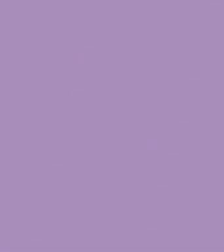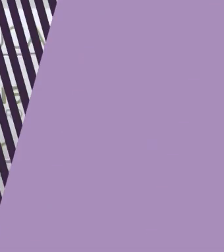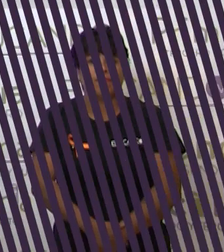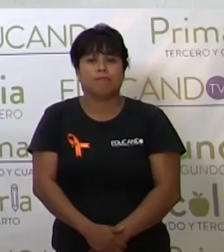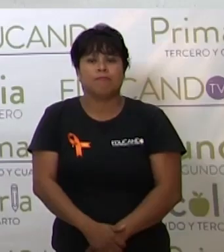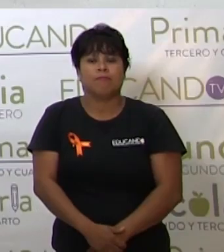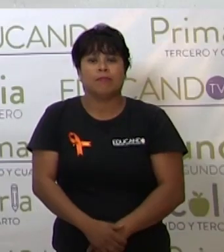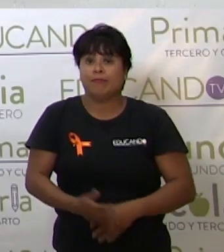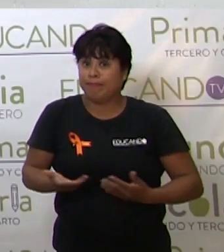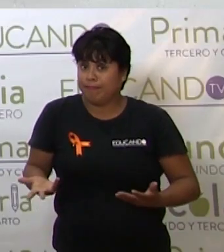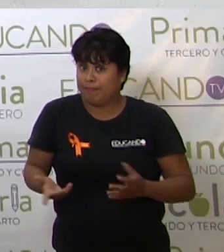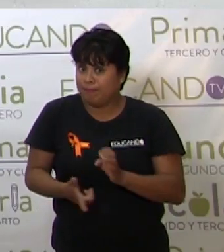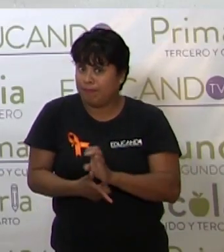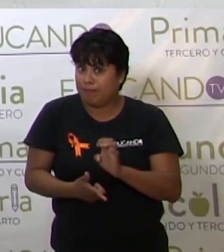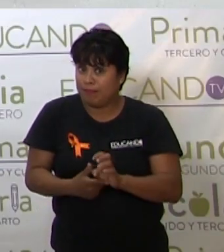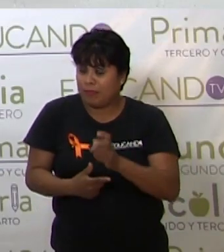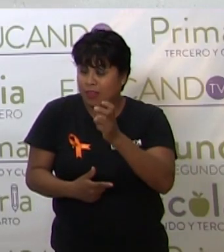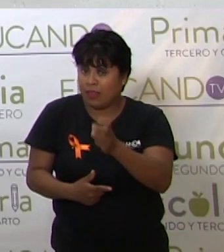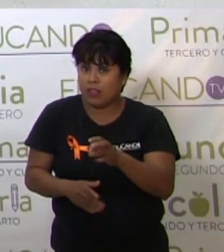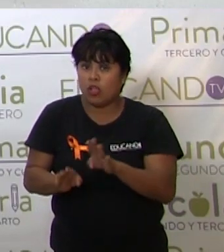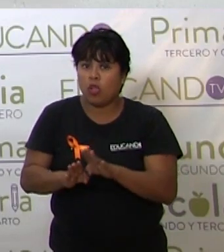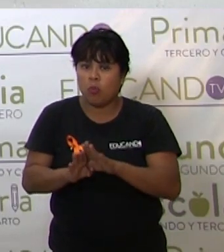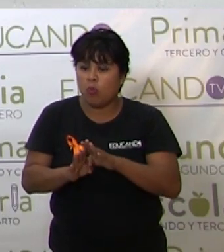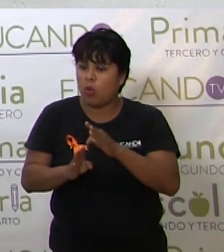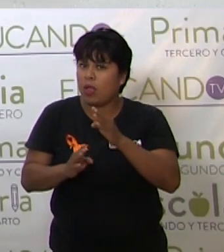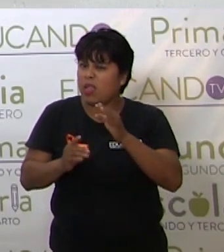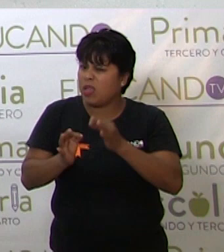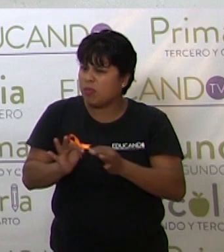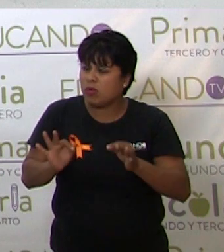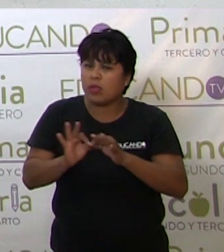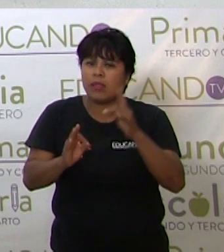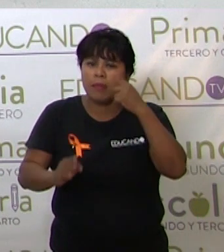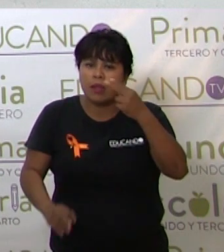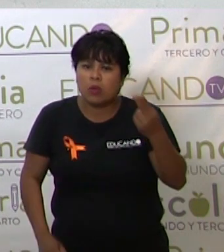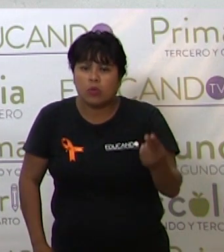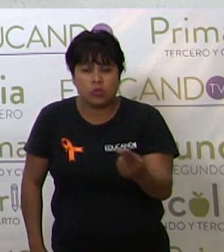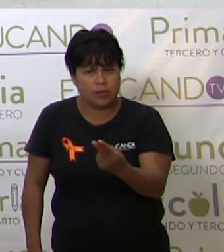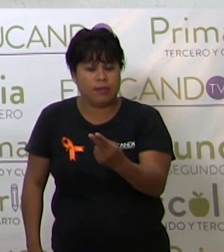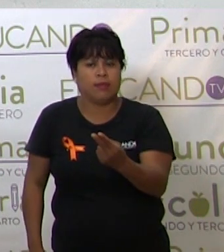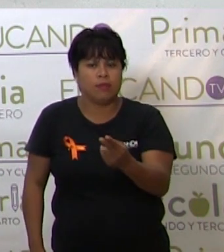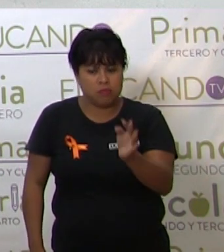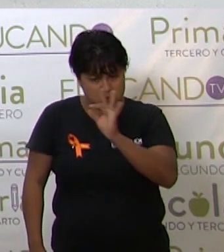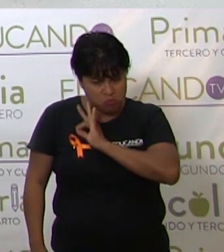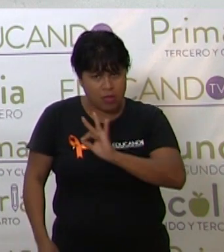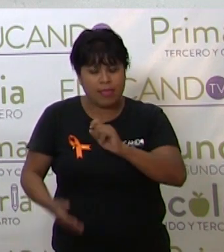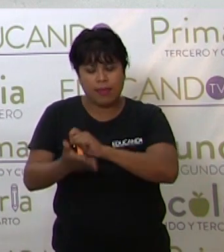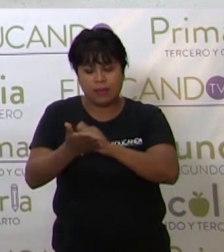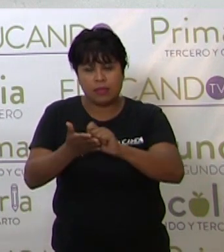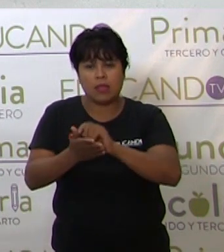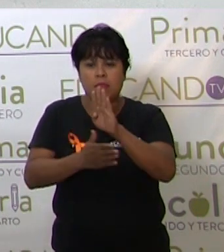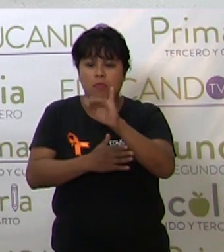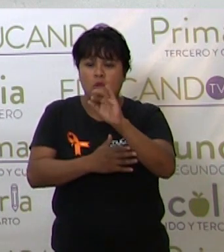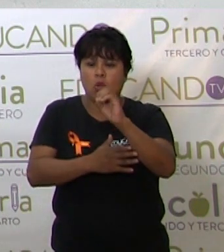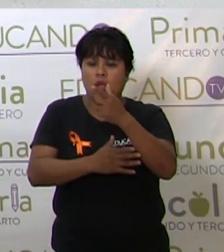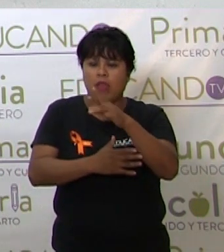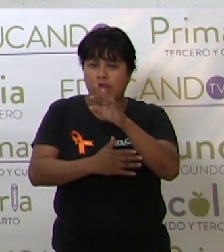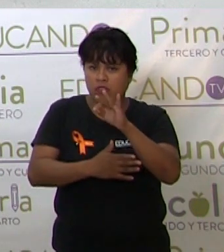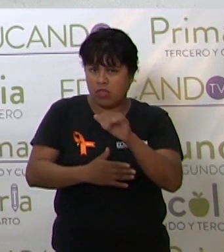Pues entonces, este va a ser un recurso para que ustedes puedan escribir su biografía.